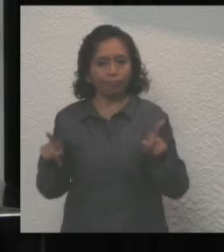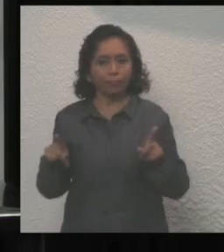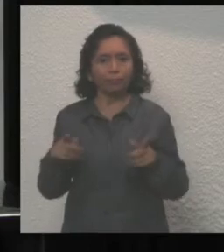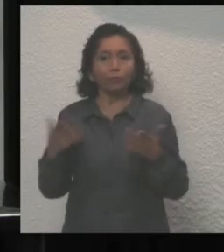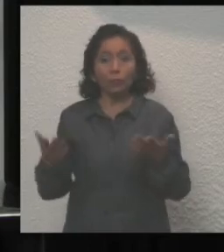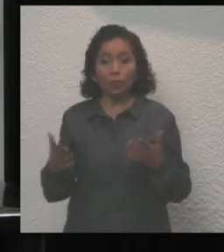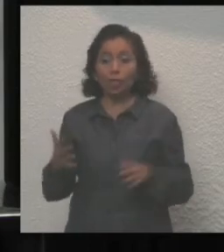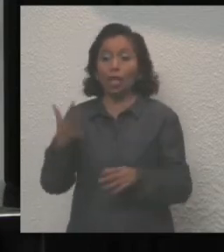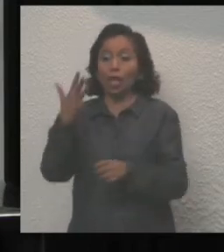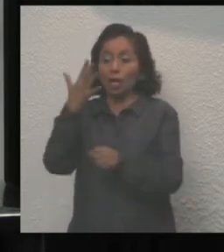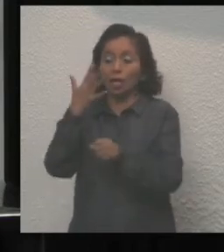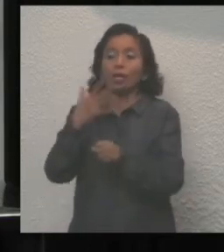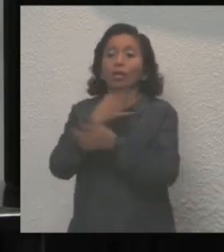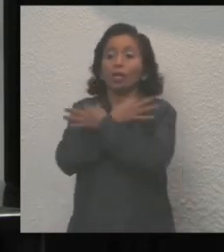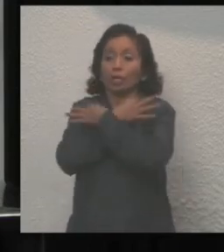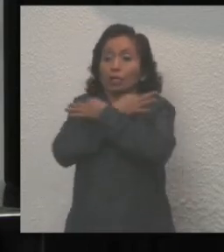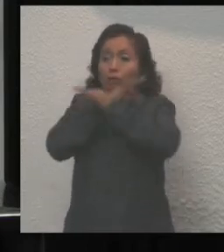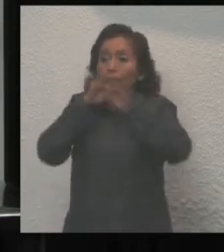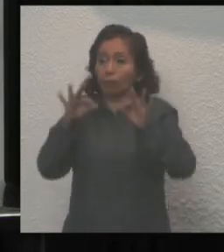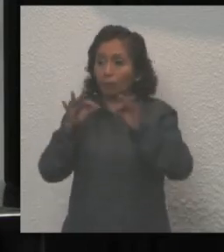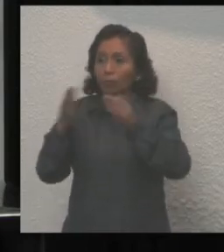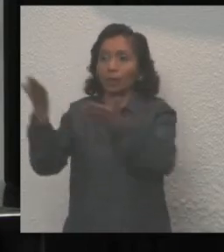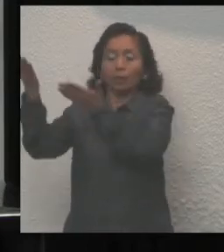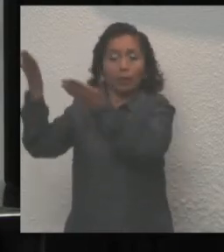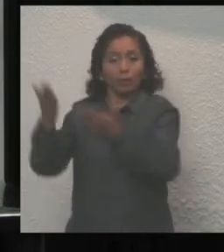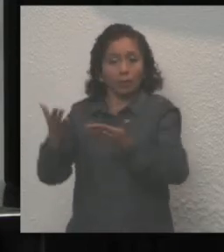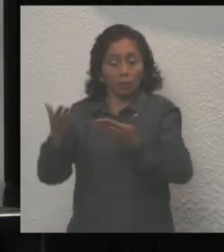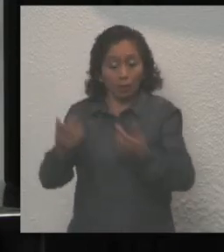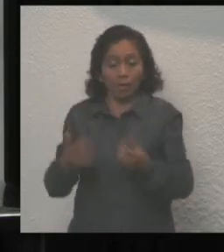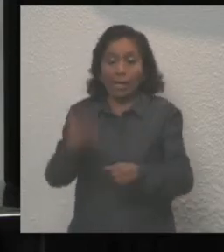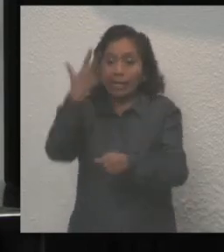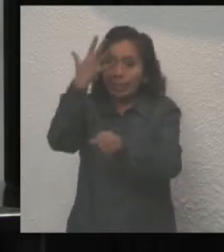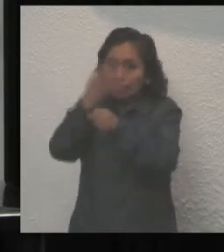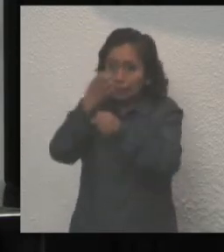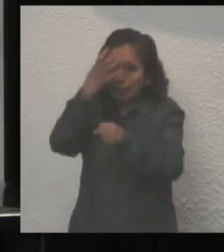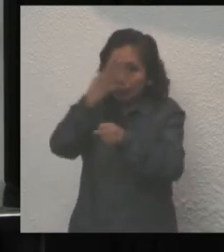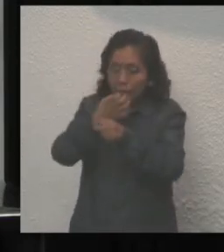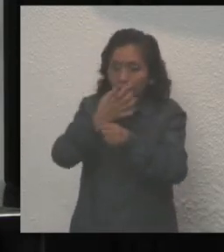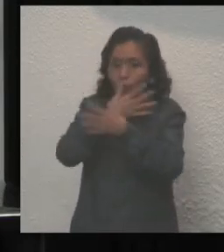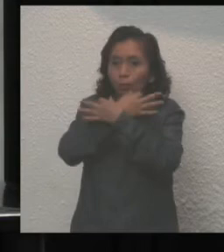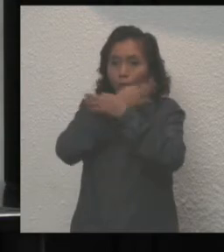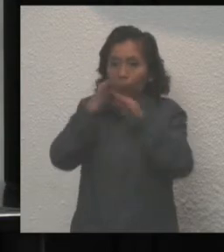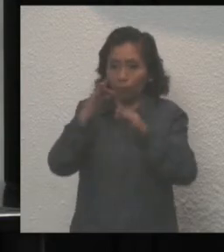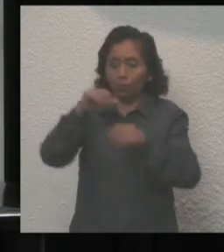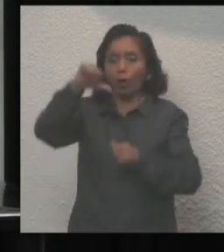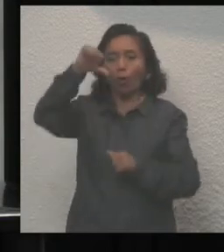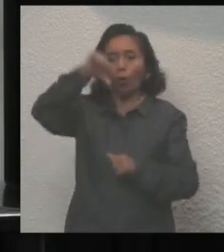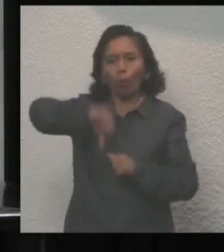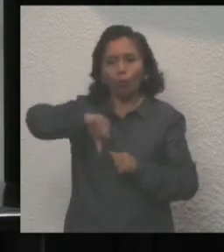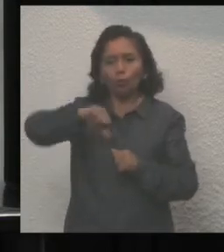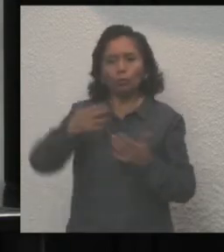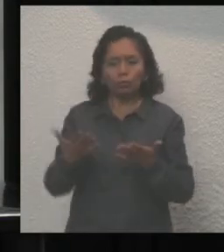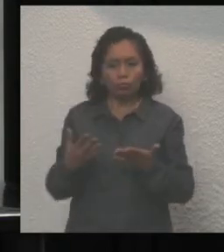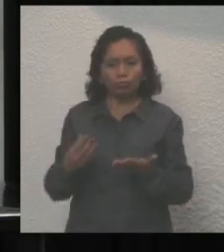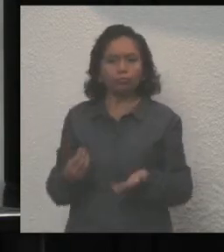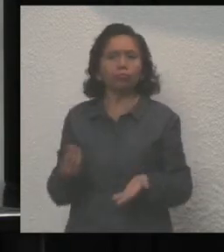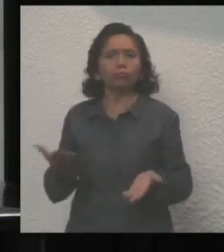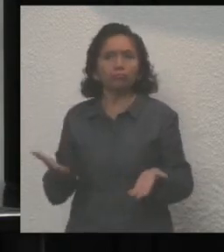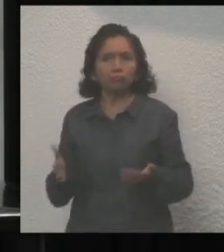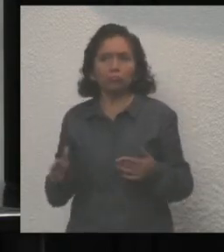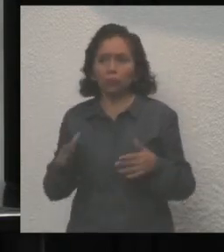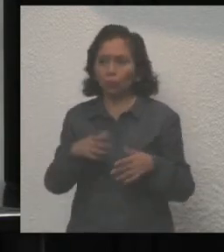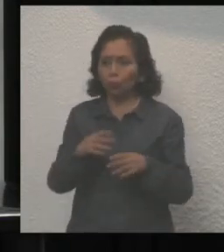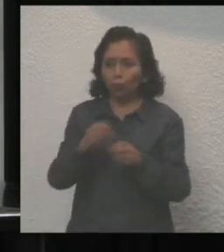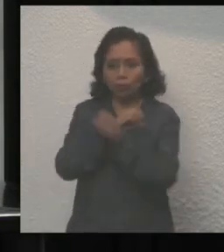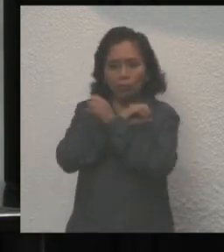rendir su informe personalmente, el quinto informe, hoy demuestra su compromiso también con la